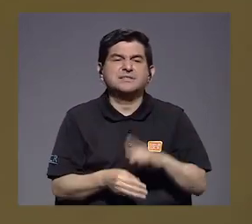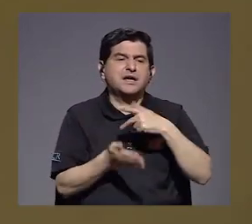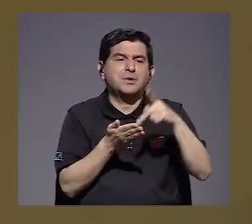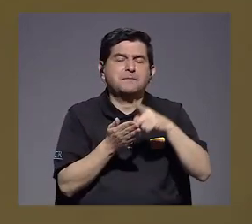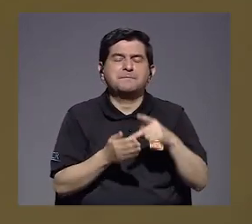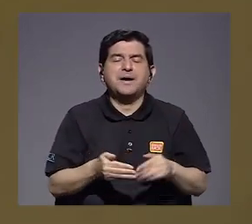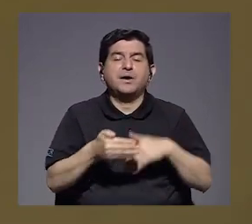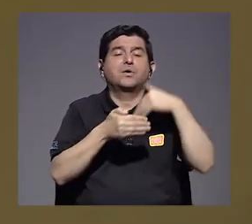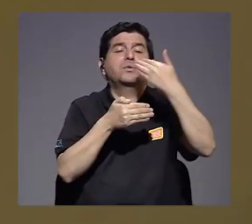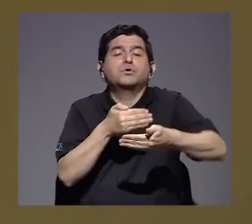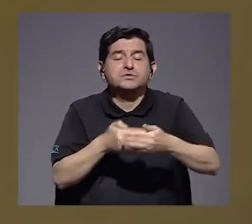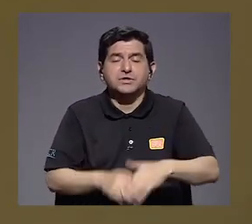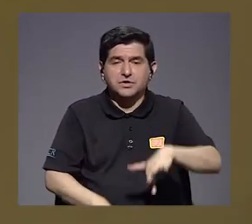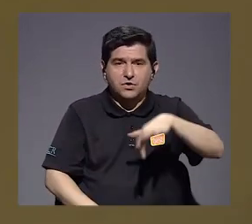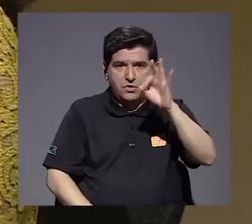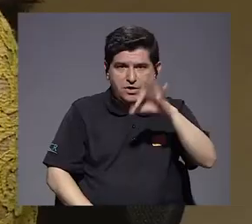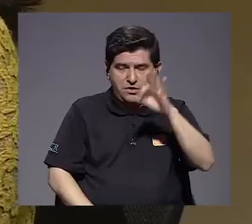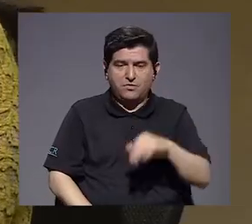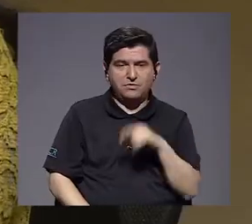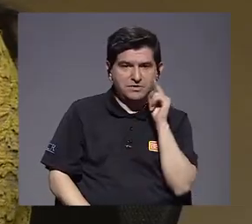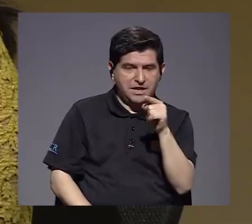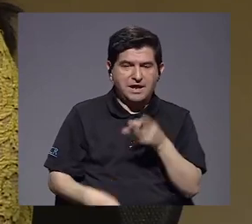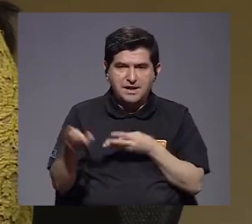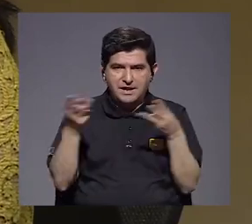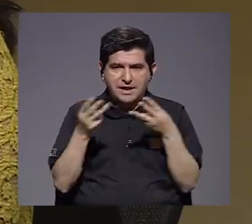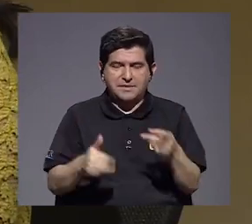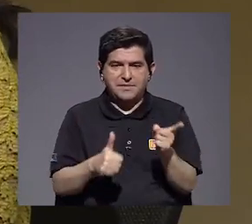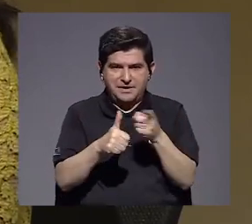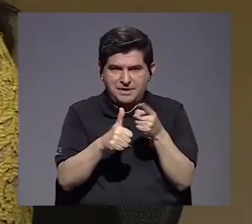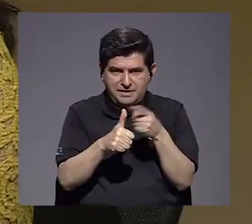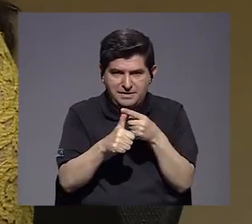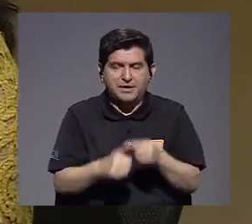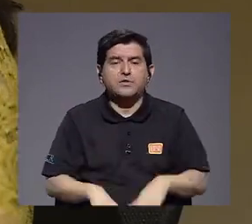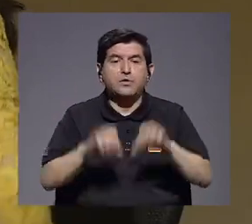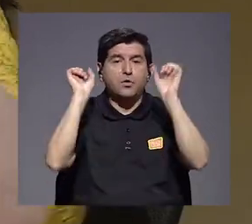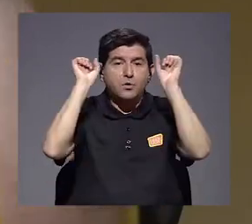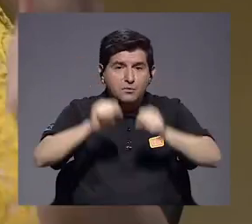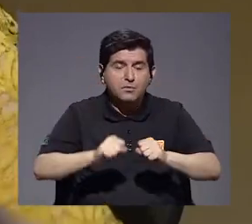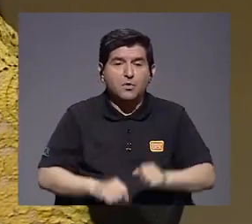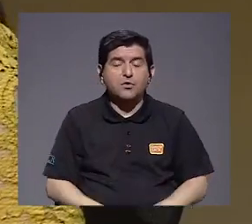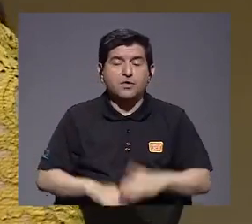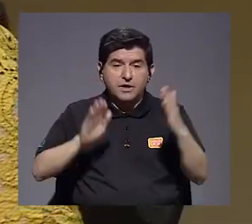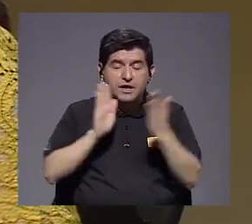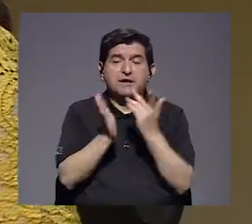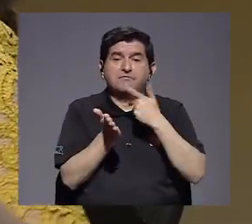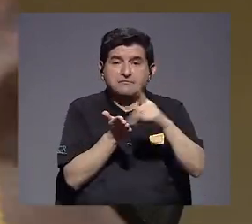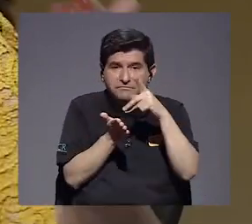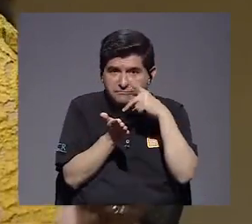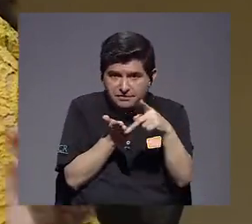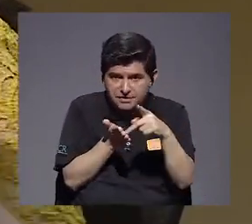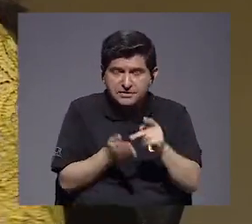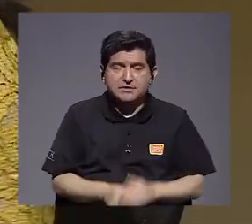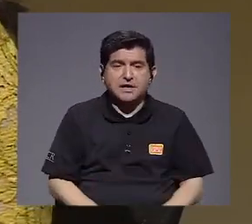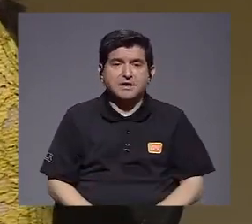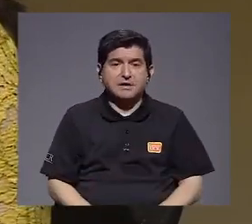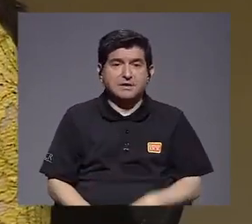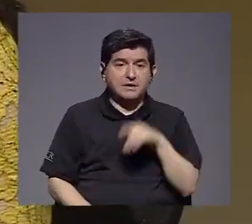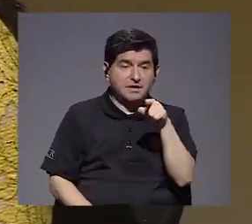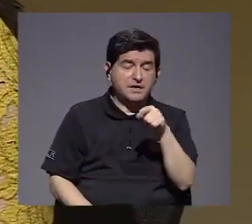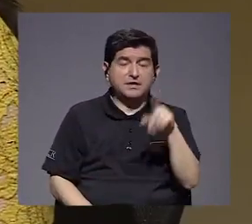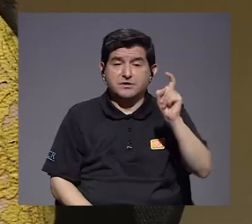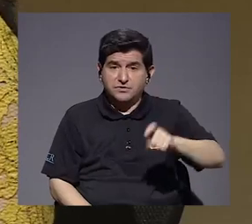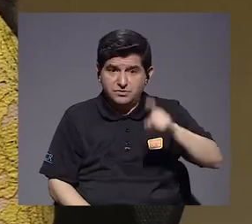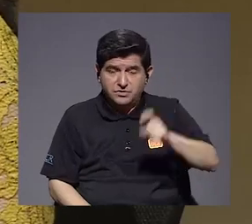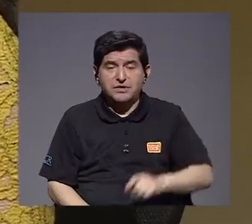un pago diferido para poder encontrar y colocar en el mercado primario lo suficiente para poder hacer frente a ese pago y se llevó